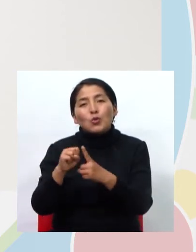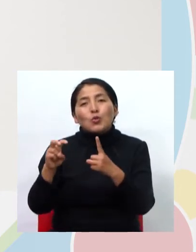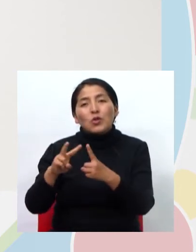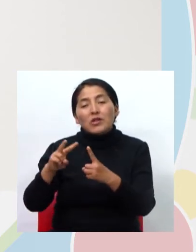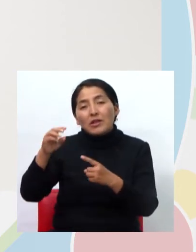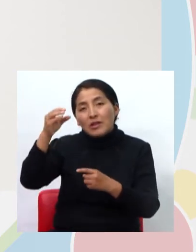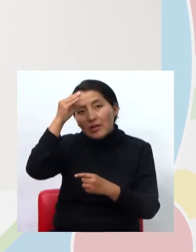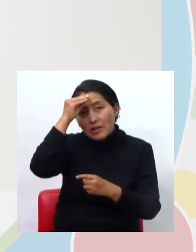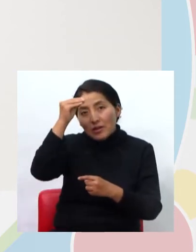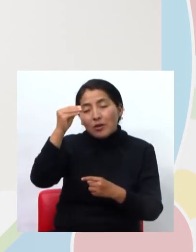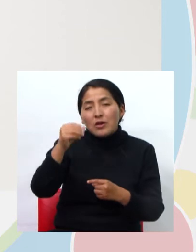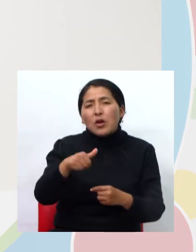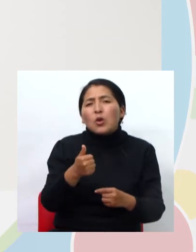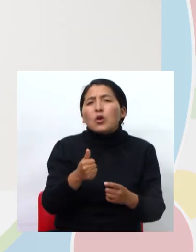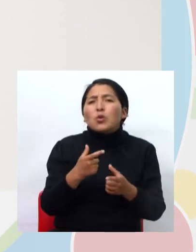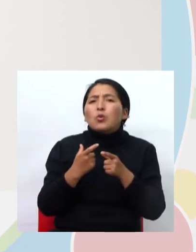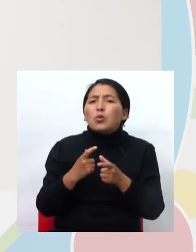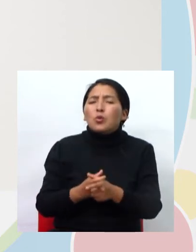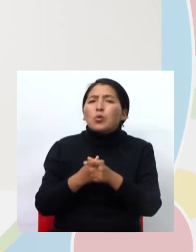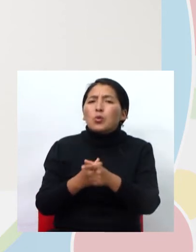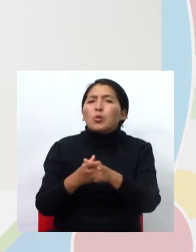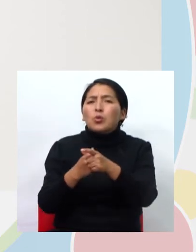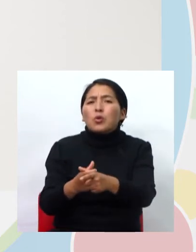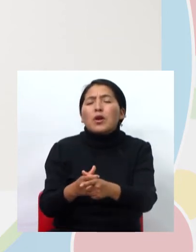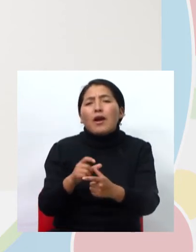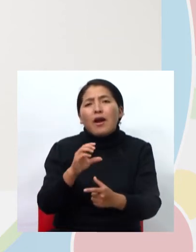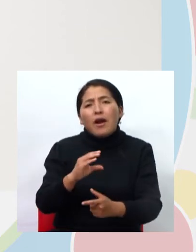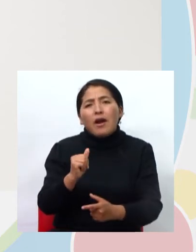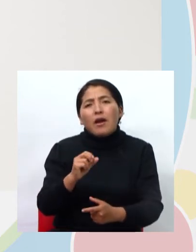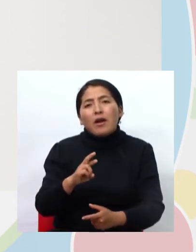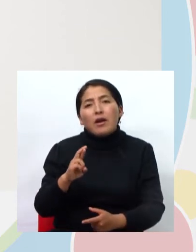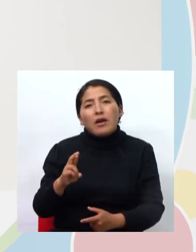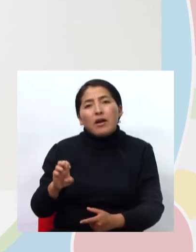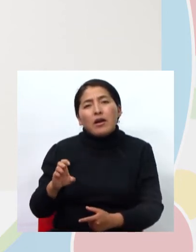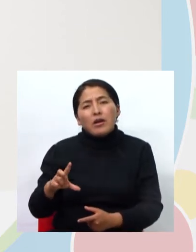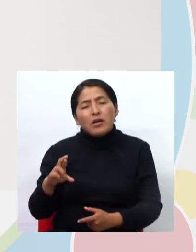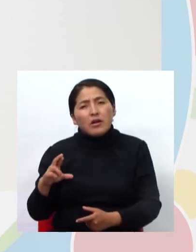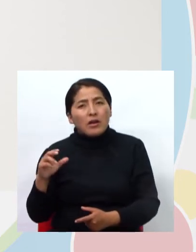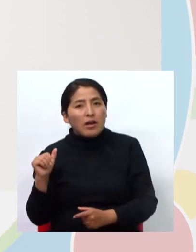carrera. Muy bien. Bien.